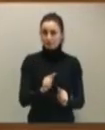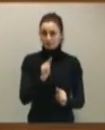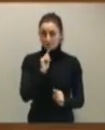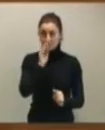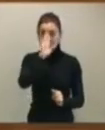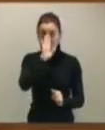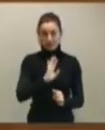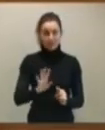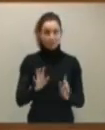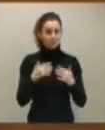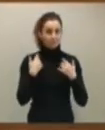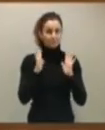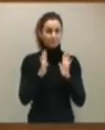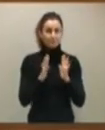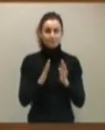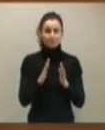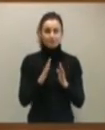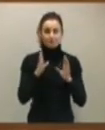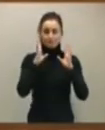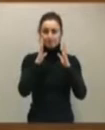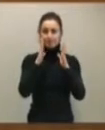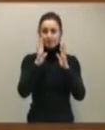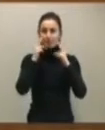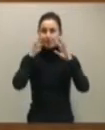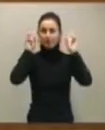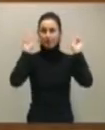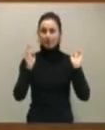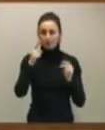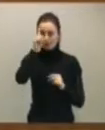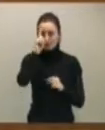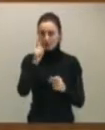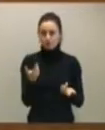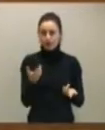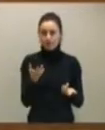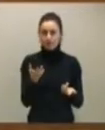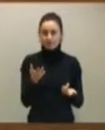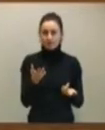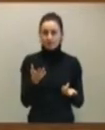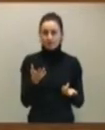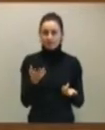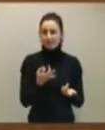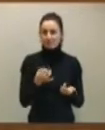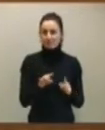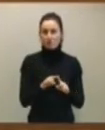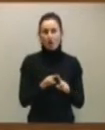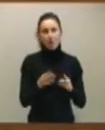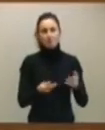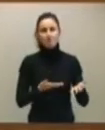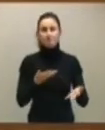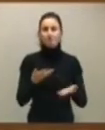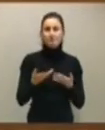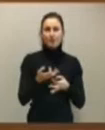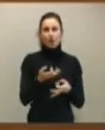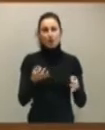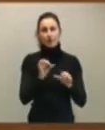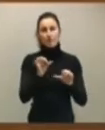tienen un desenfoque tremendo en cuanto a lo que debe de ser la correcta